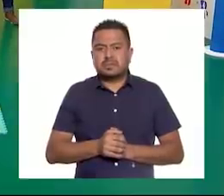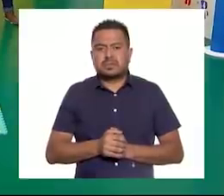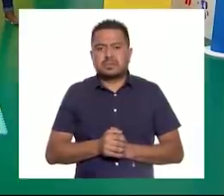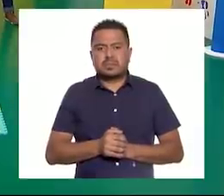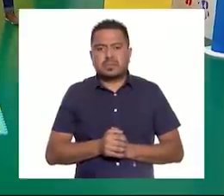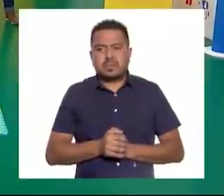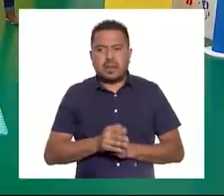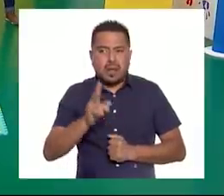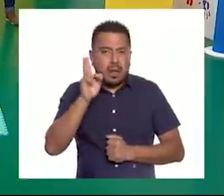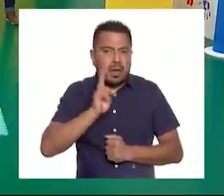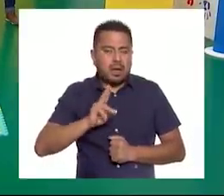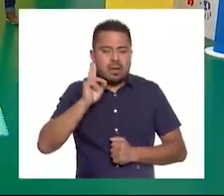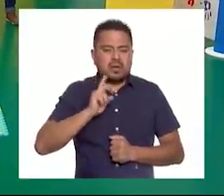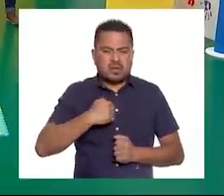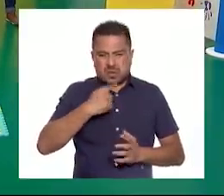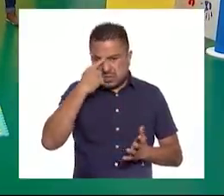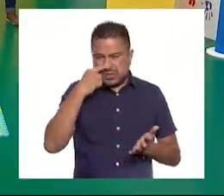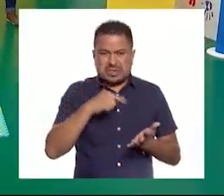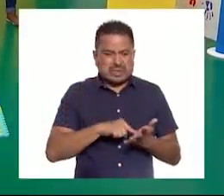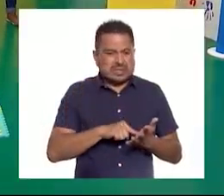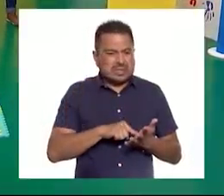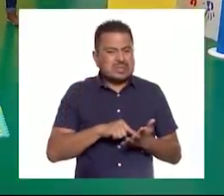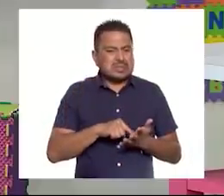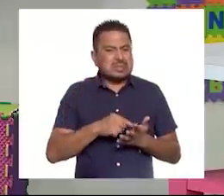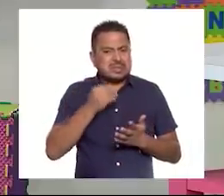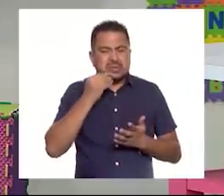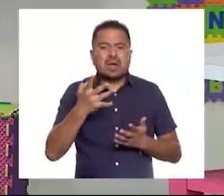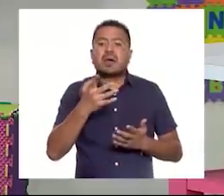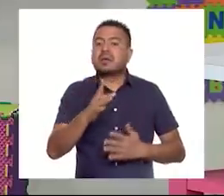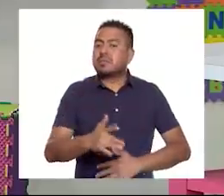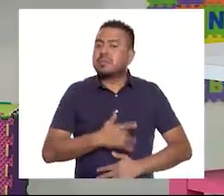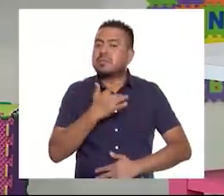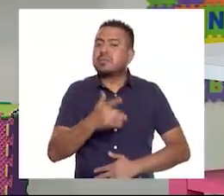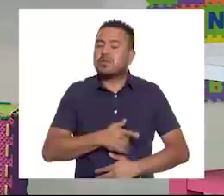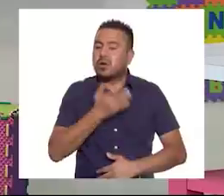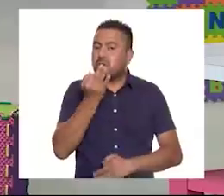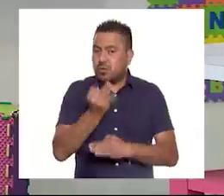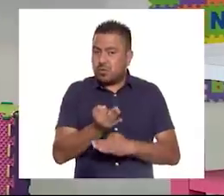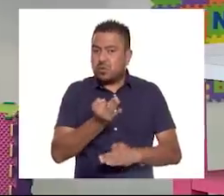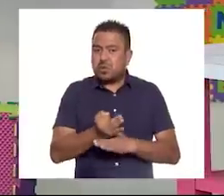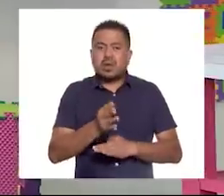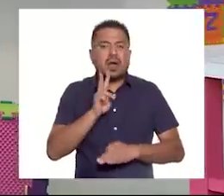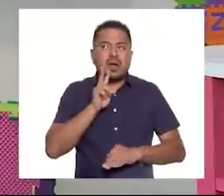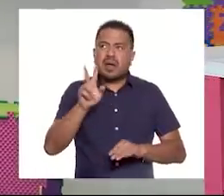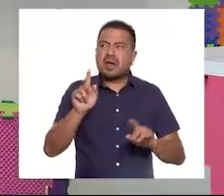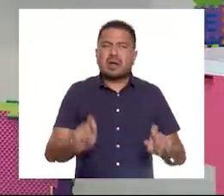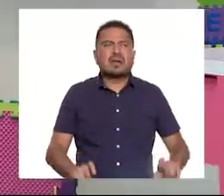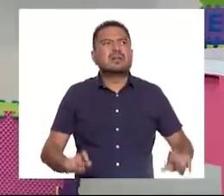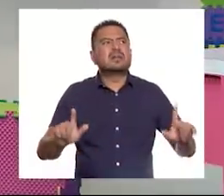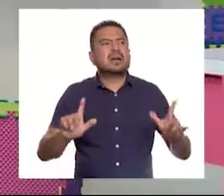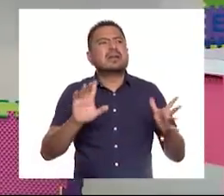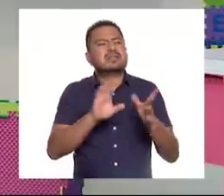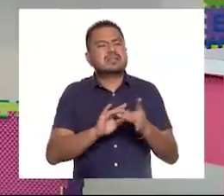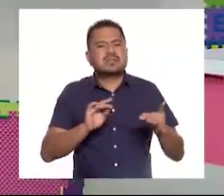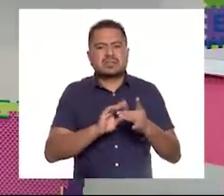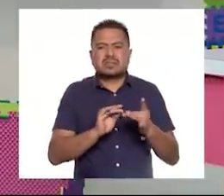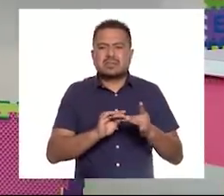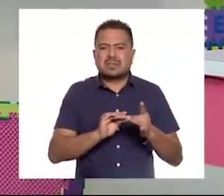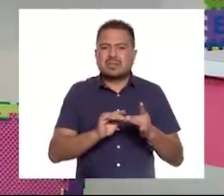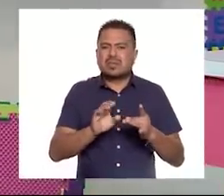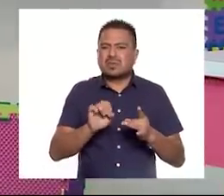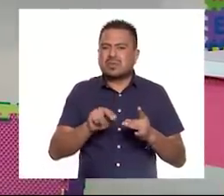A ver, yo creo que es súper, ¿no? ¿Qué les parece si vemos la explicación de Onise?